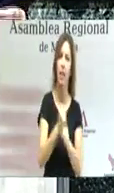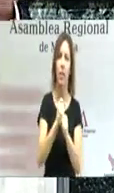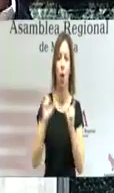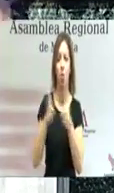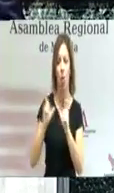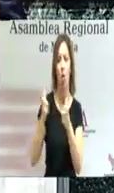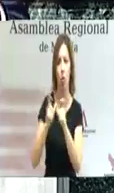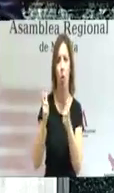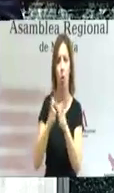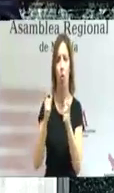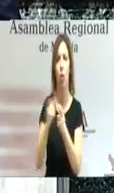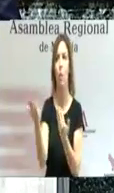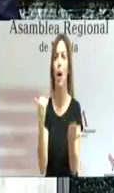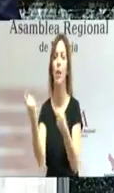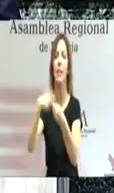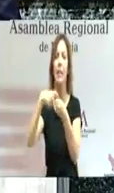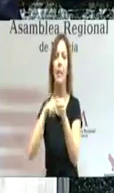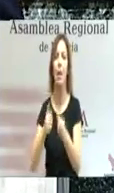implicar a cuantos más, mejor.